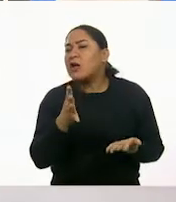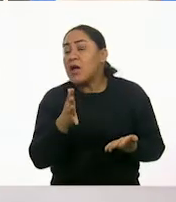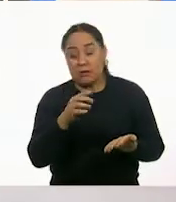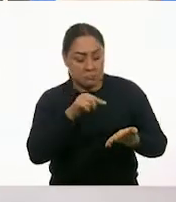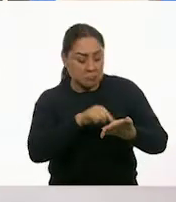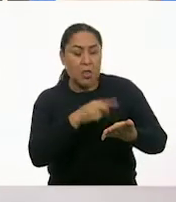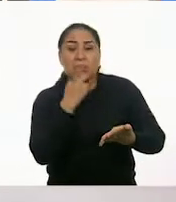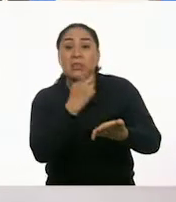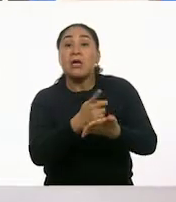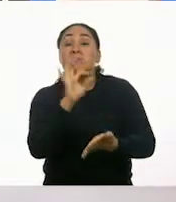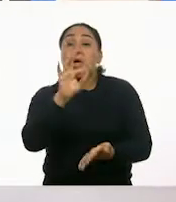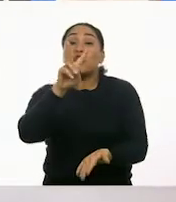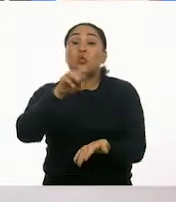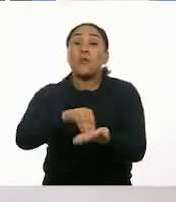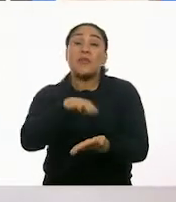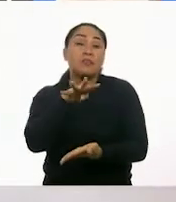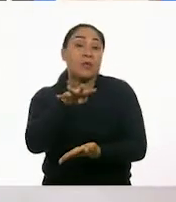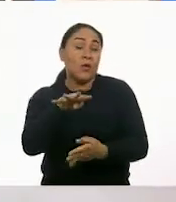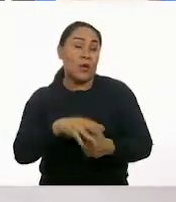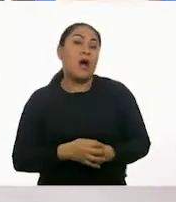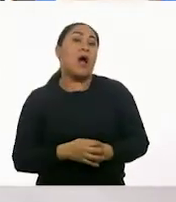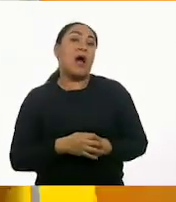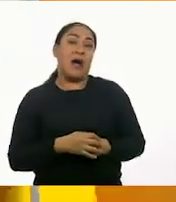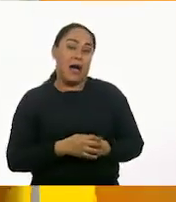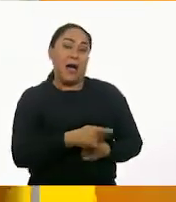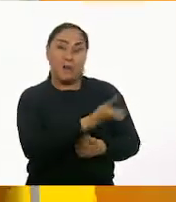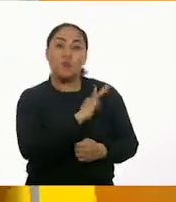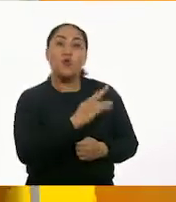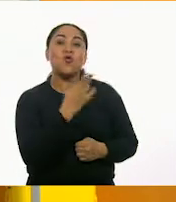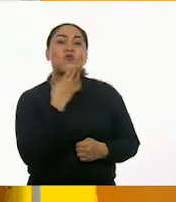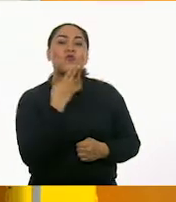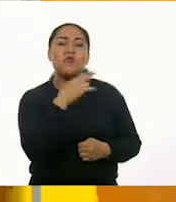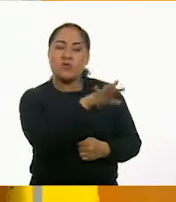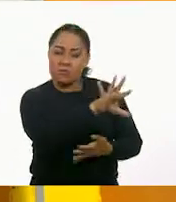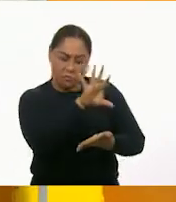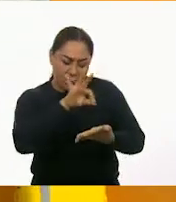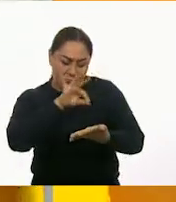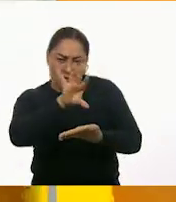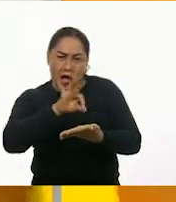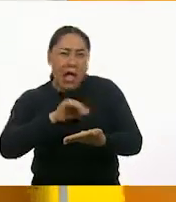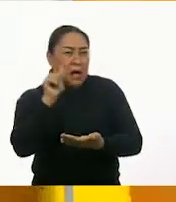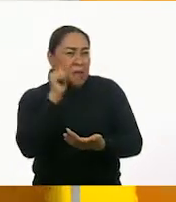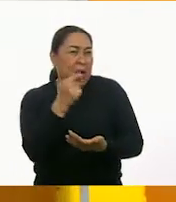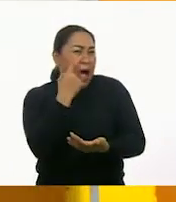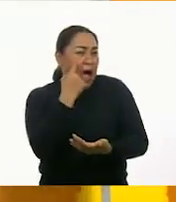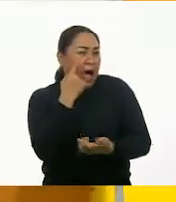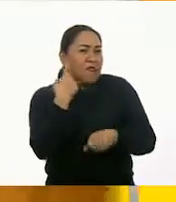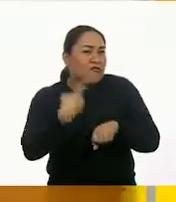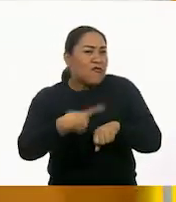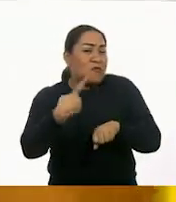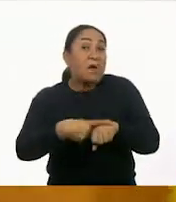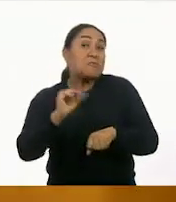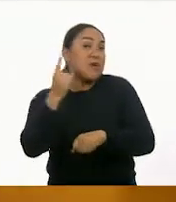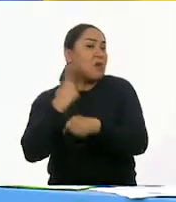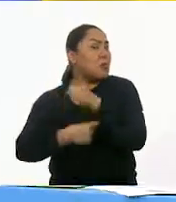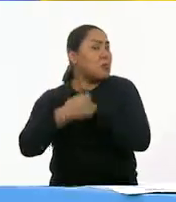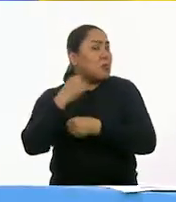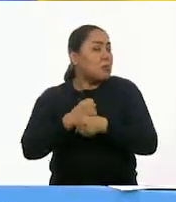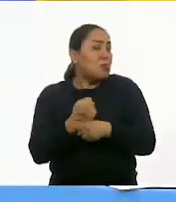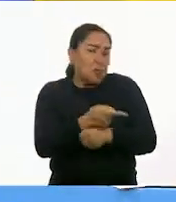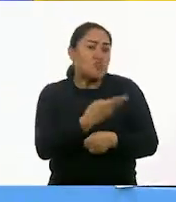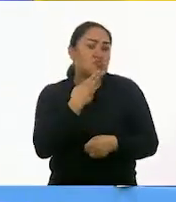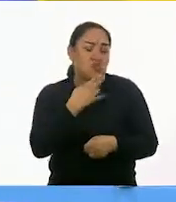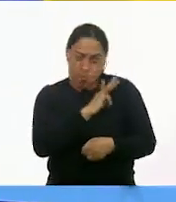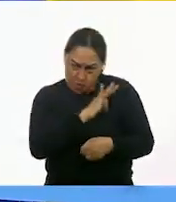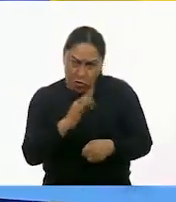2019. Entonces, ¿nos puede servir para checar qué enfermedades tal vez le dieron a la mayoría del año pasado? Todavía, todavía es